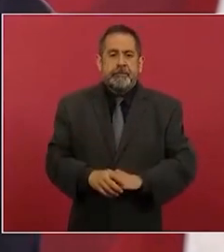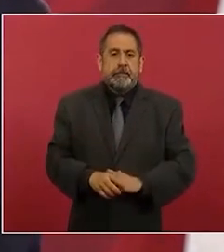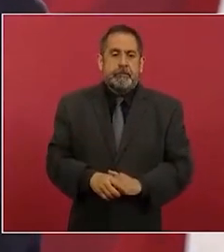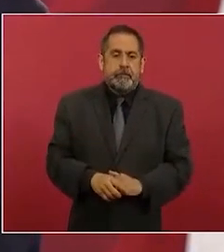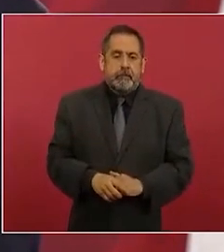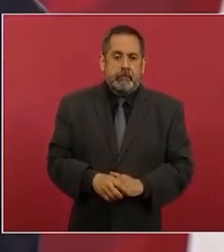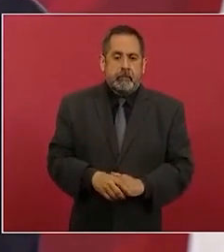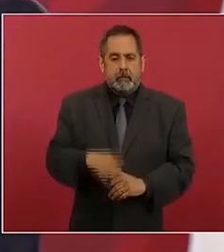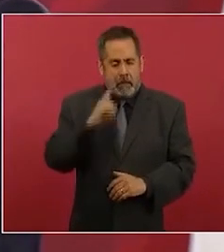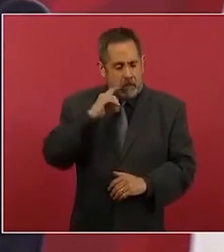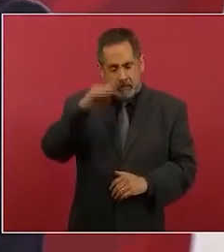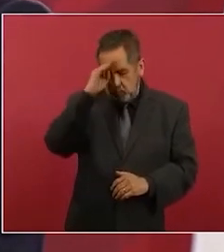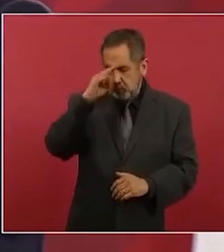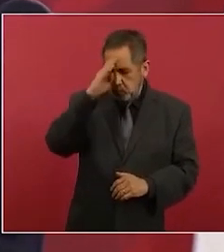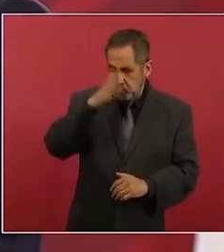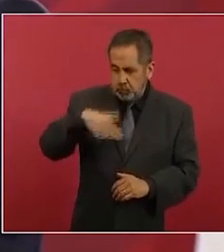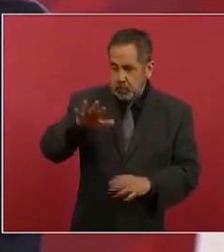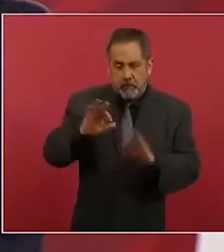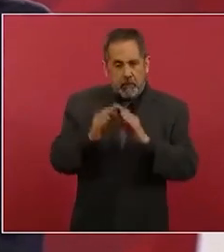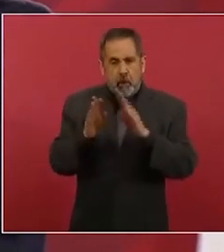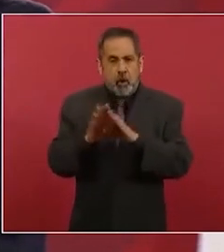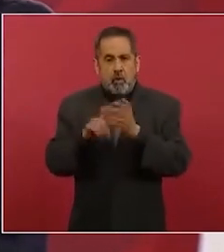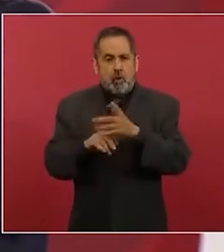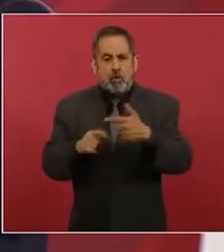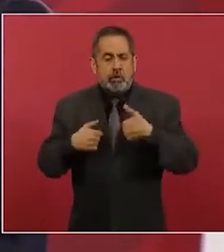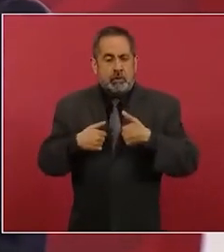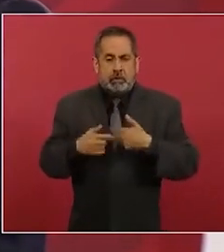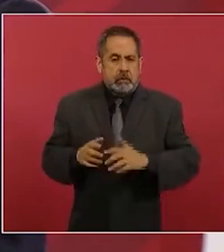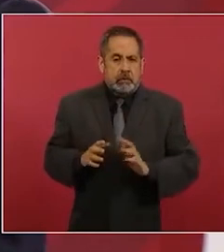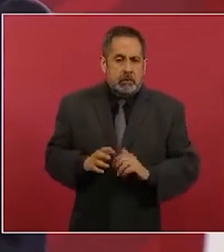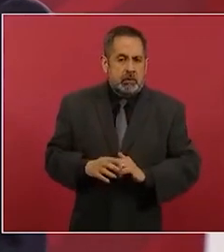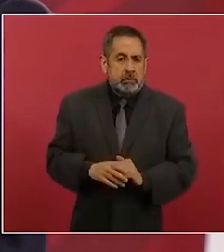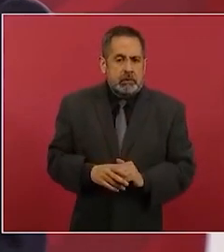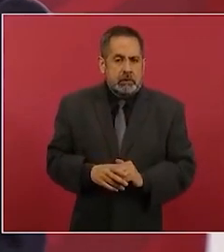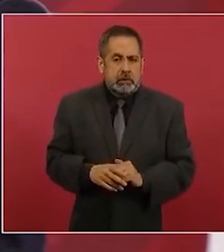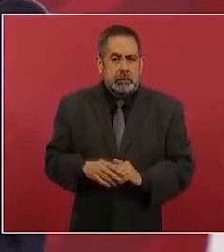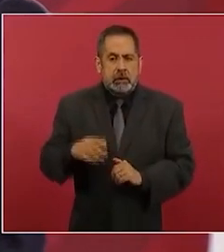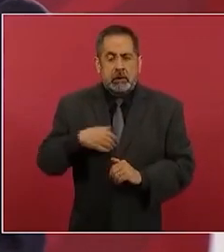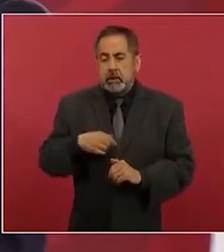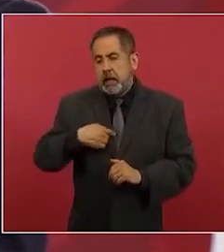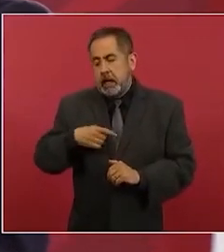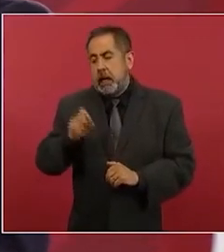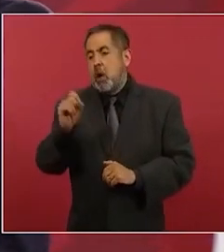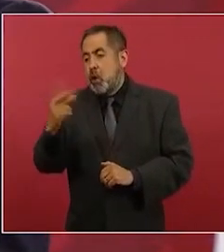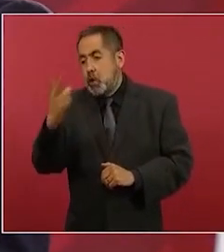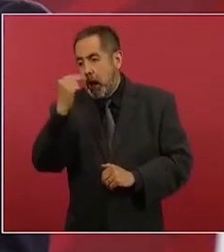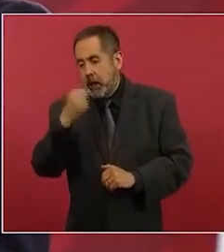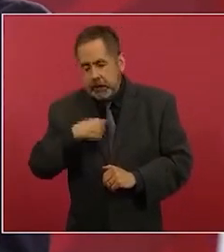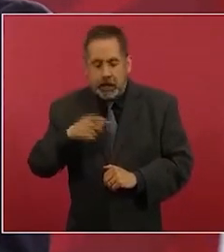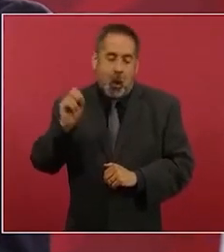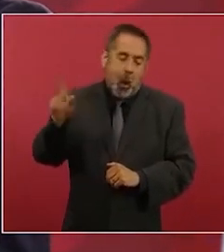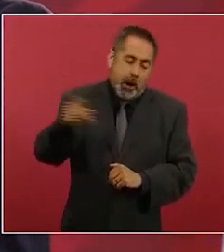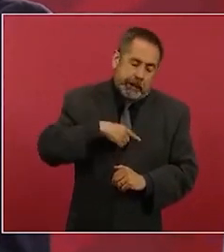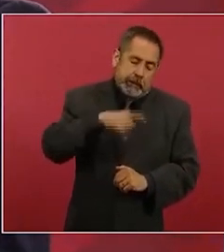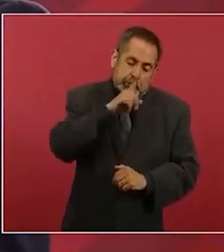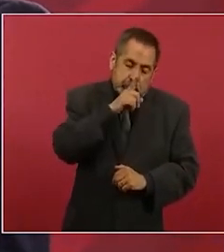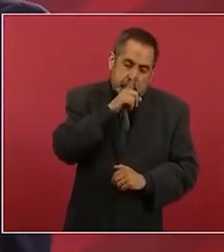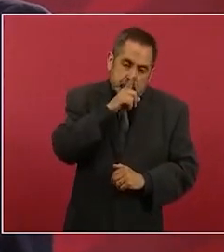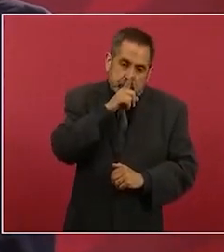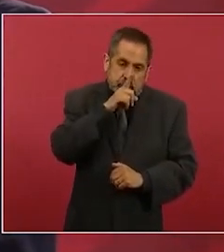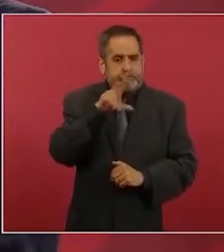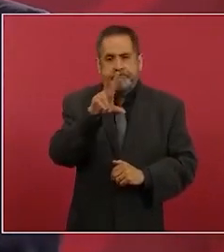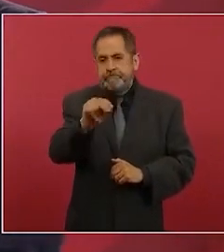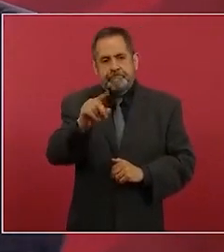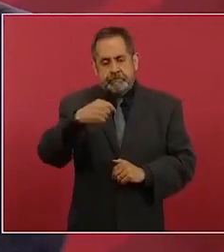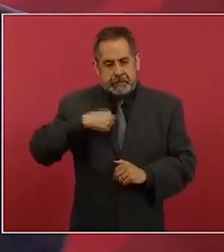Hay que buscar la forma, o sea, yo no voy a quedarme callado ante